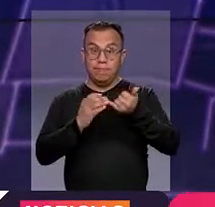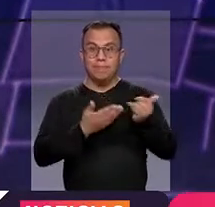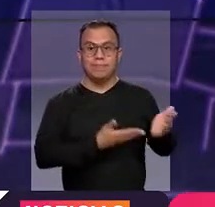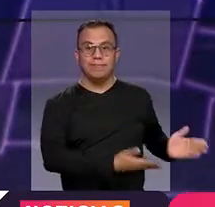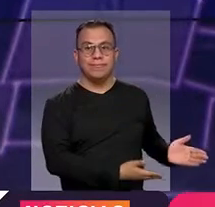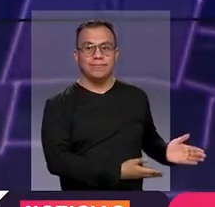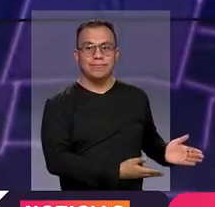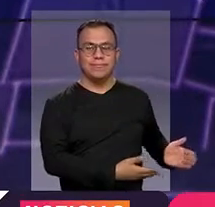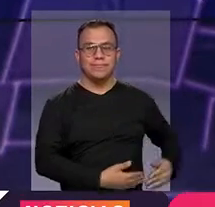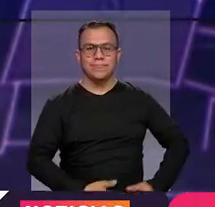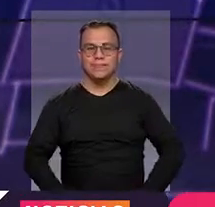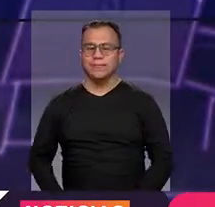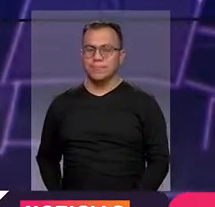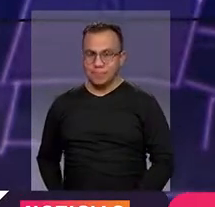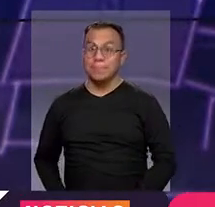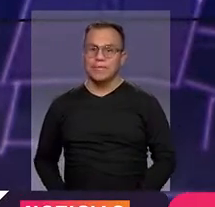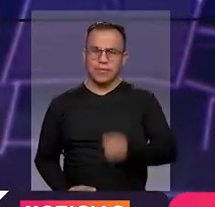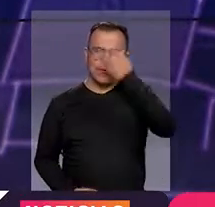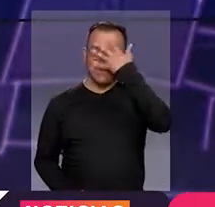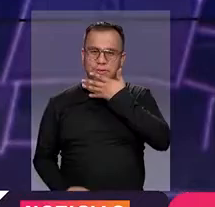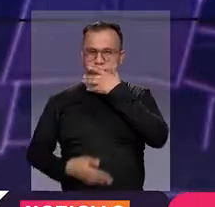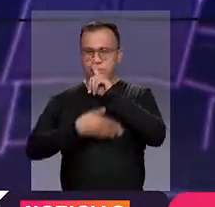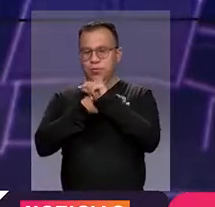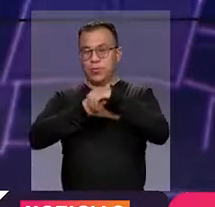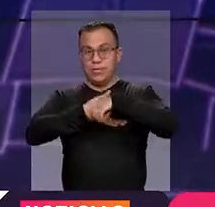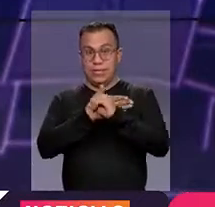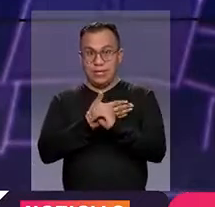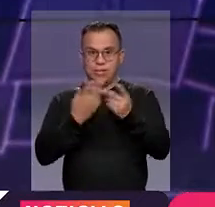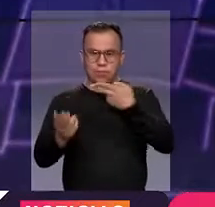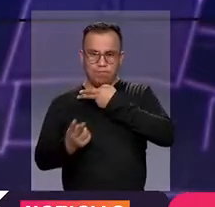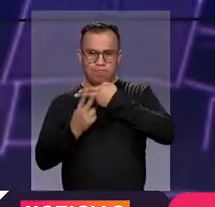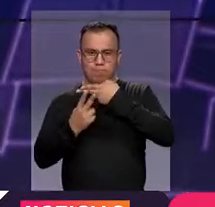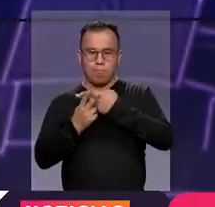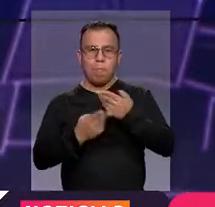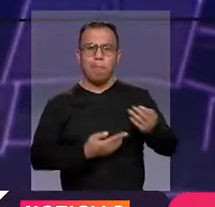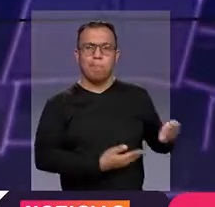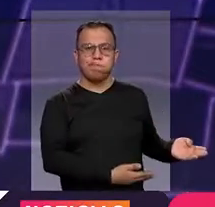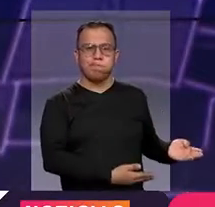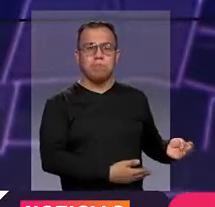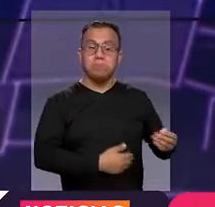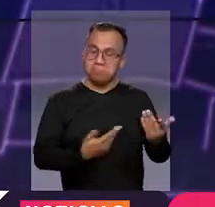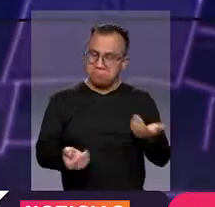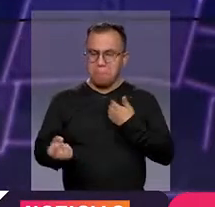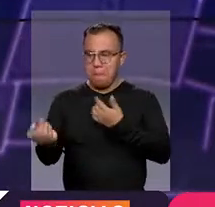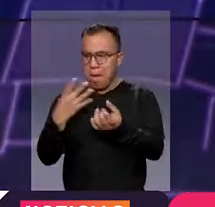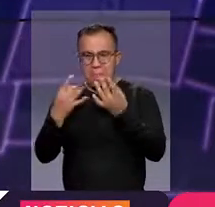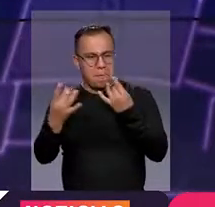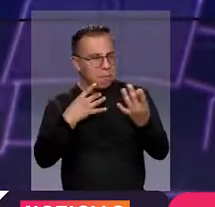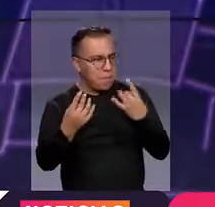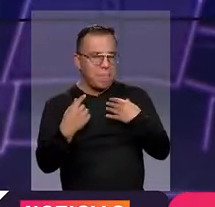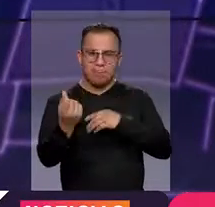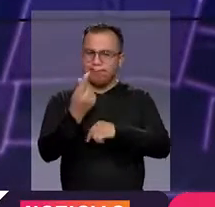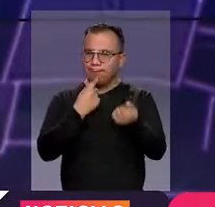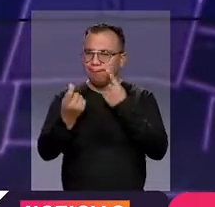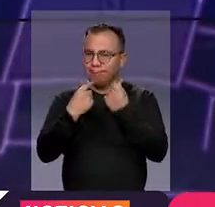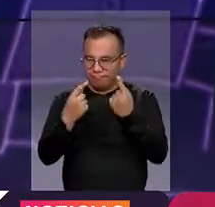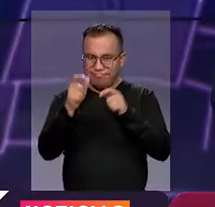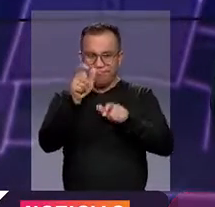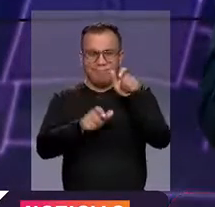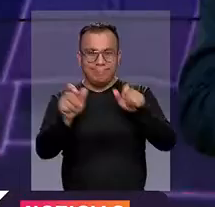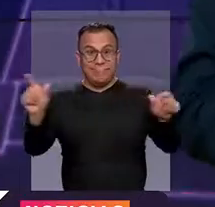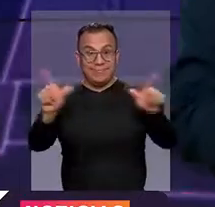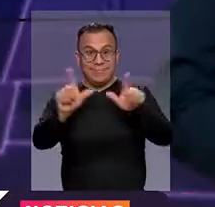-263-0927 y en las redes sociales con el numeral Más Votos, Más Democracia, siguen llegando las dudas de los televidentes.